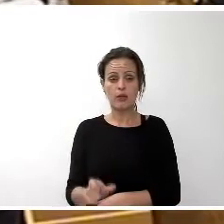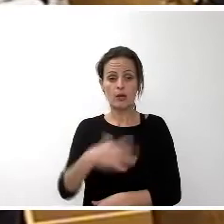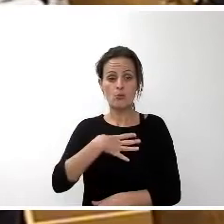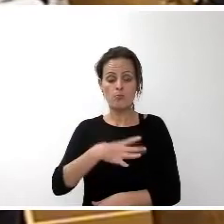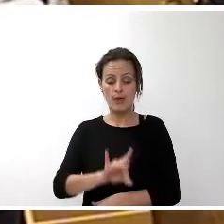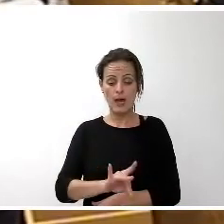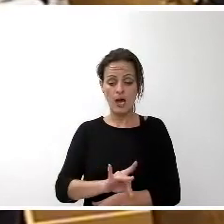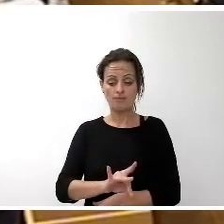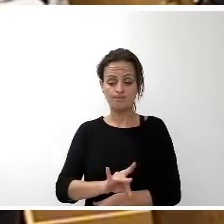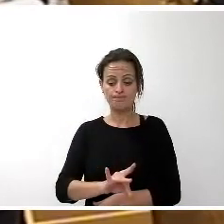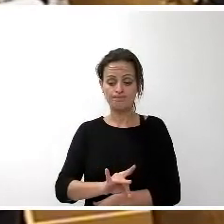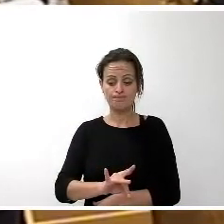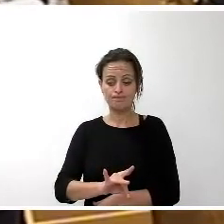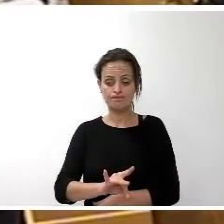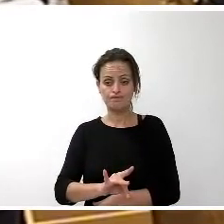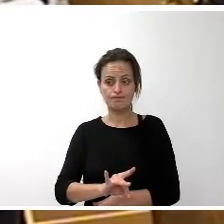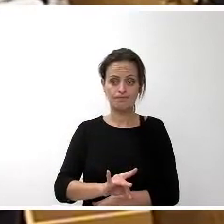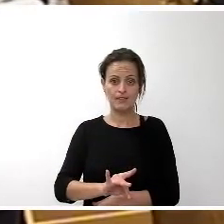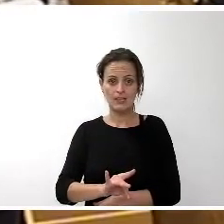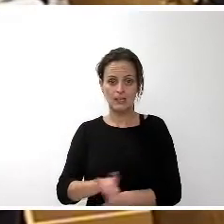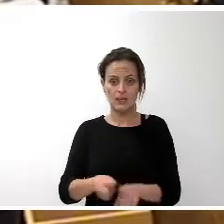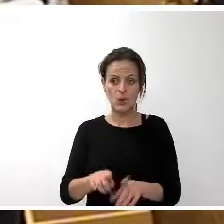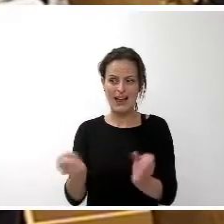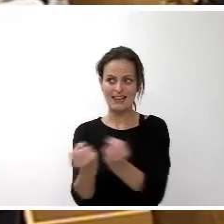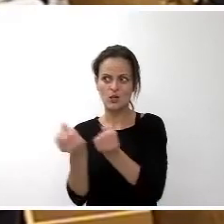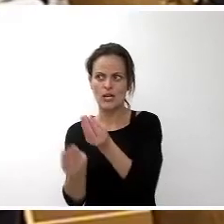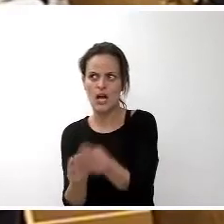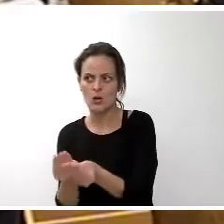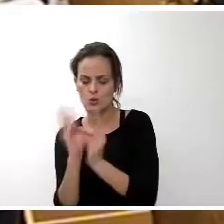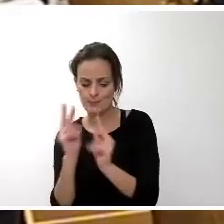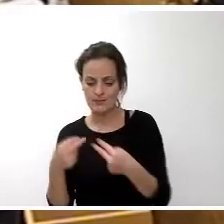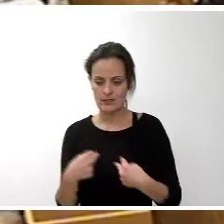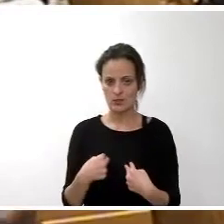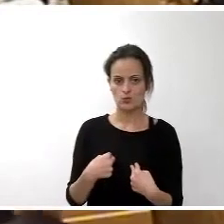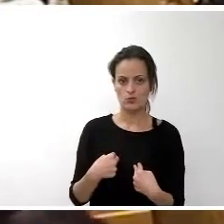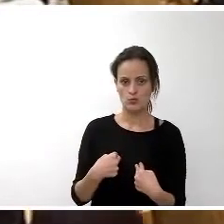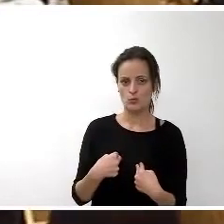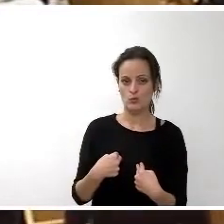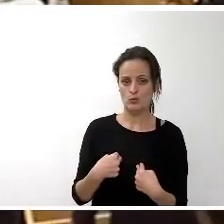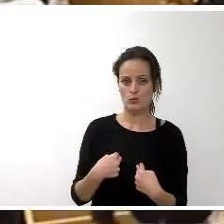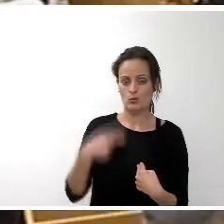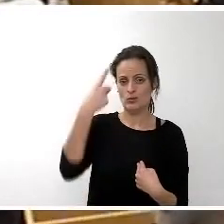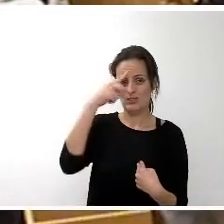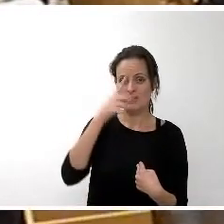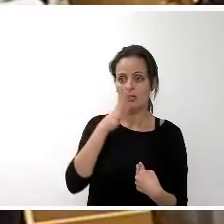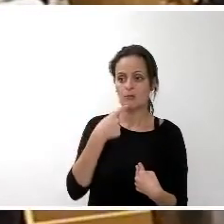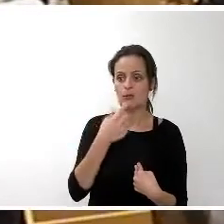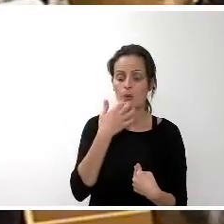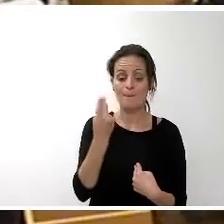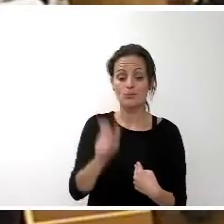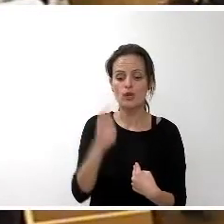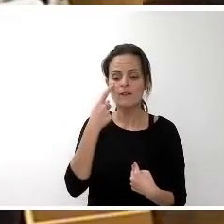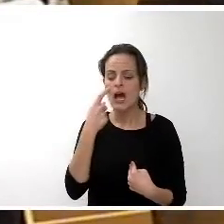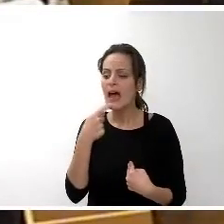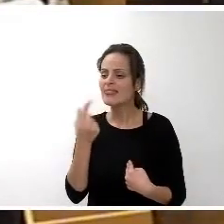pudiese ver reflejado en las actuaciones es decir que el ciudadano vea efectivamente que ese dinero que se ha destinado por ejemplo a carreteras